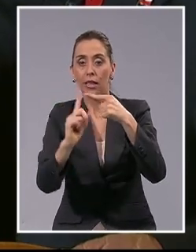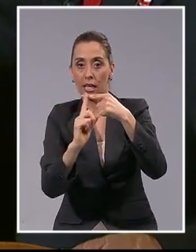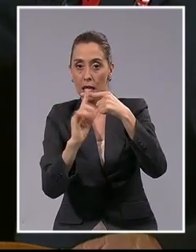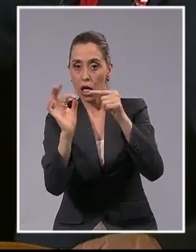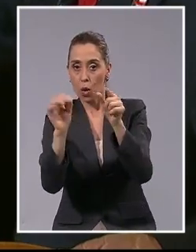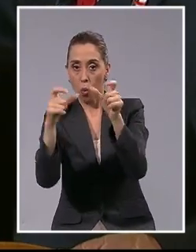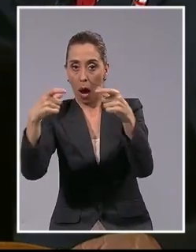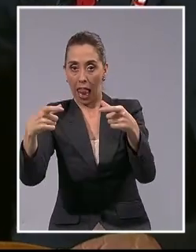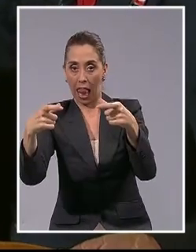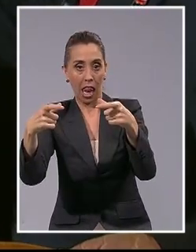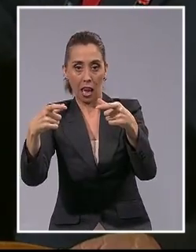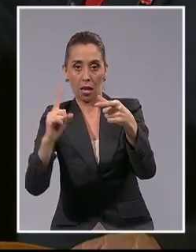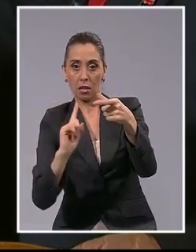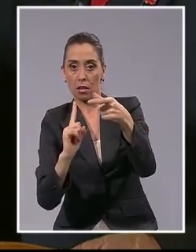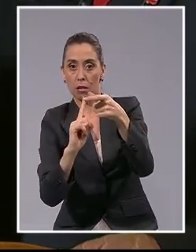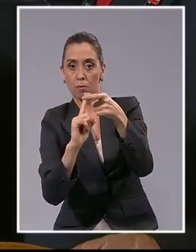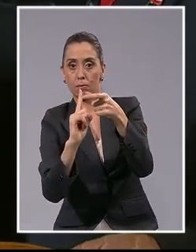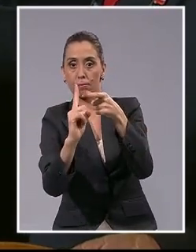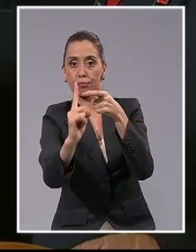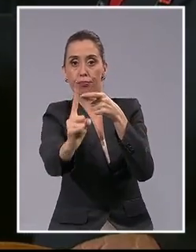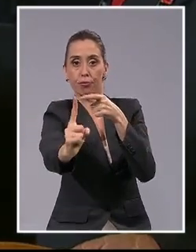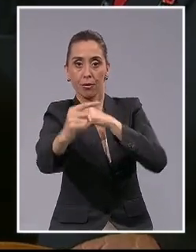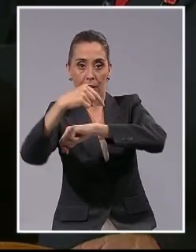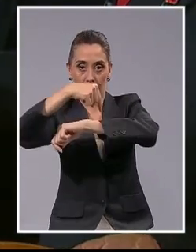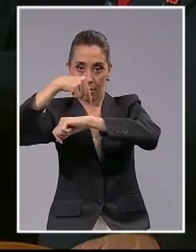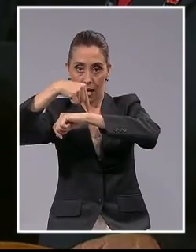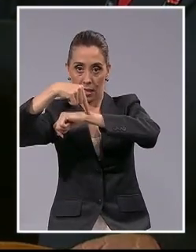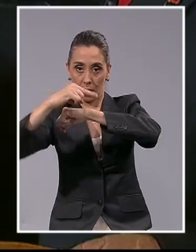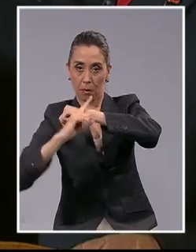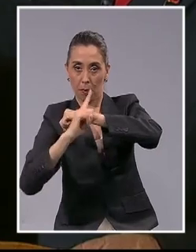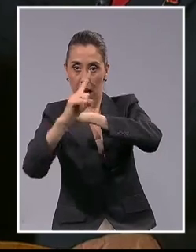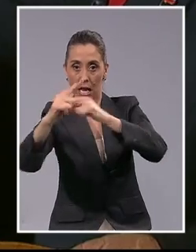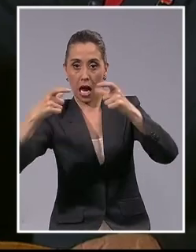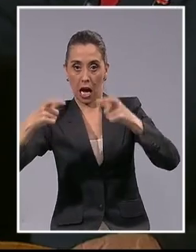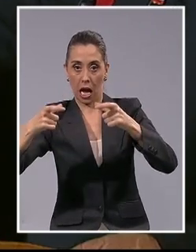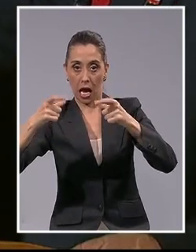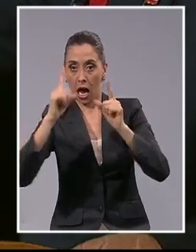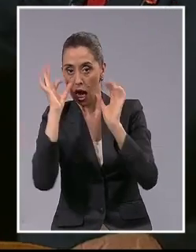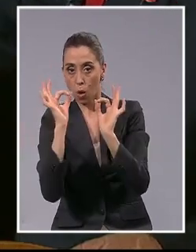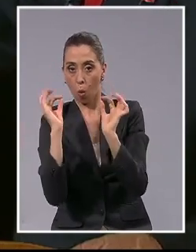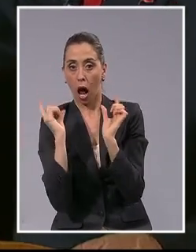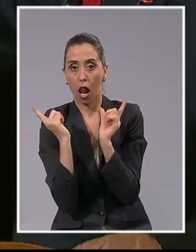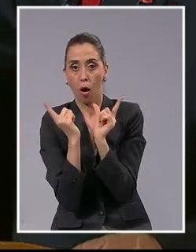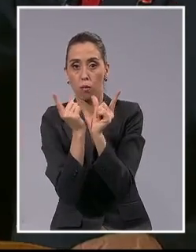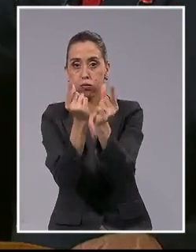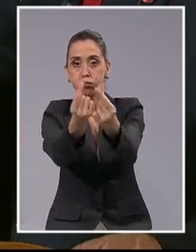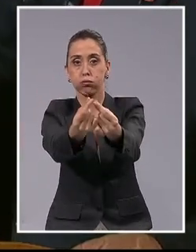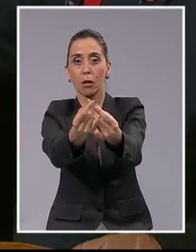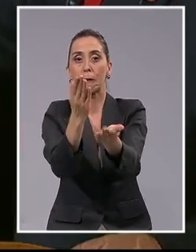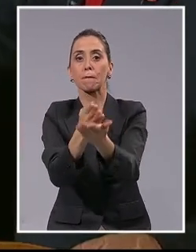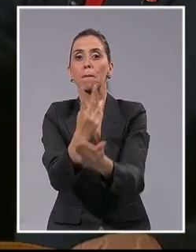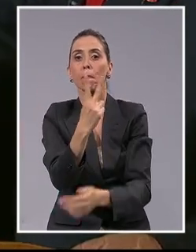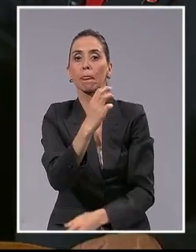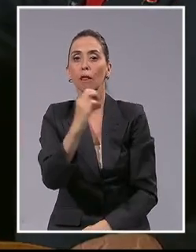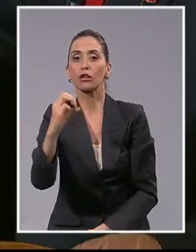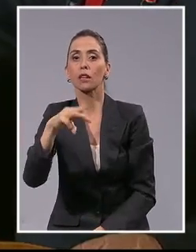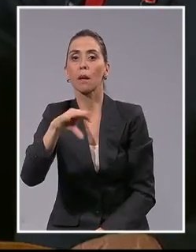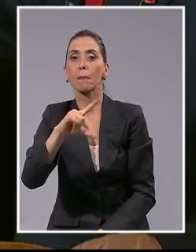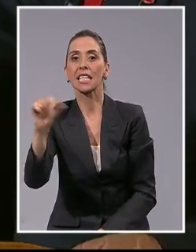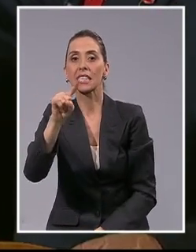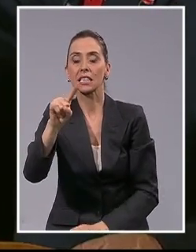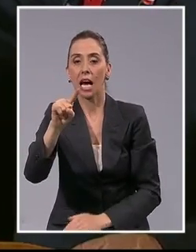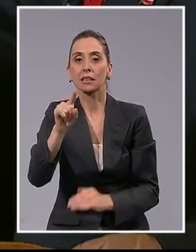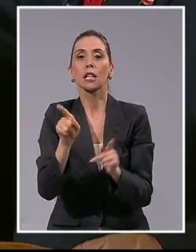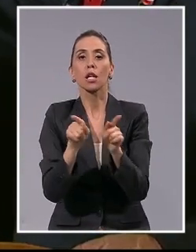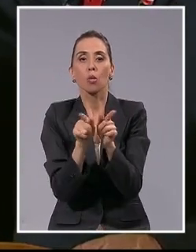equidistante de las líneas de base de ambos países hasta las 200 millas, generando de esta forma